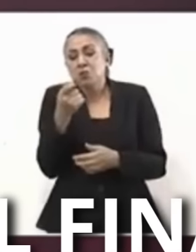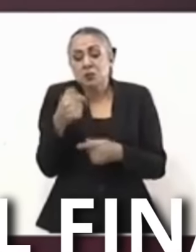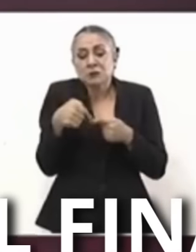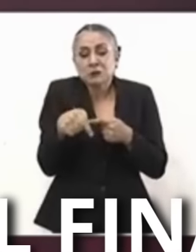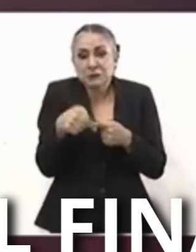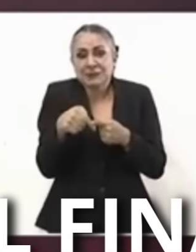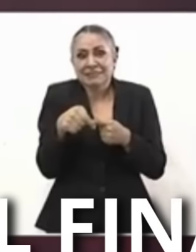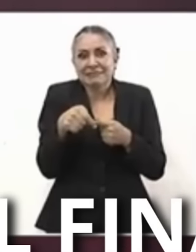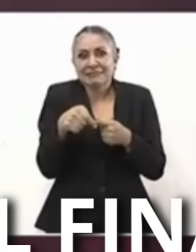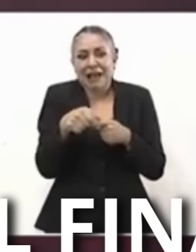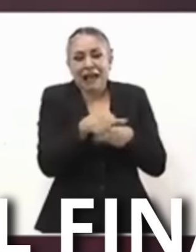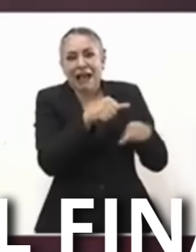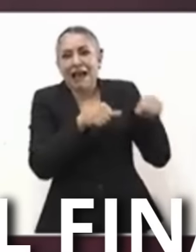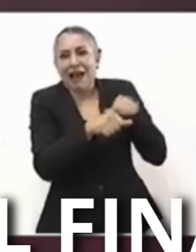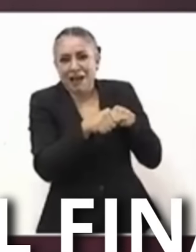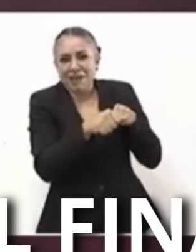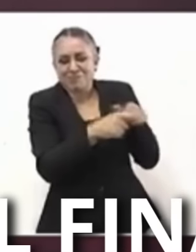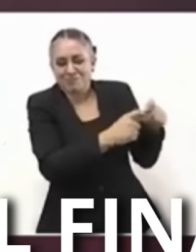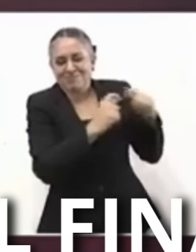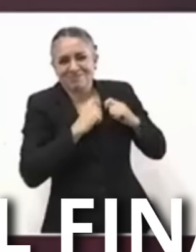Hay una especie De nostalgia